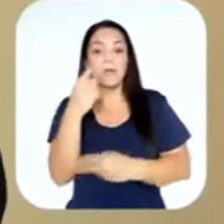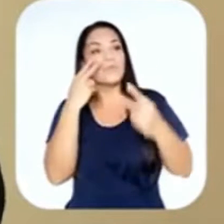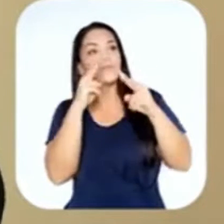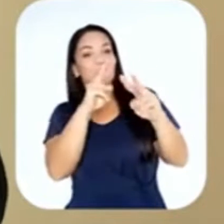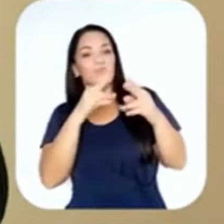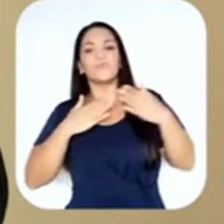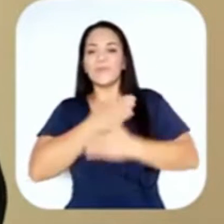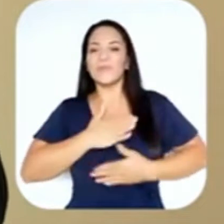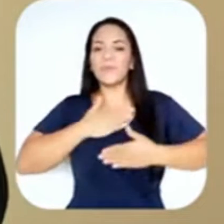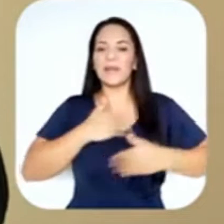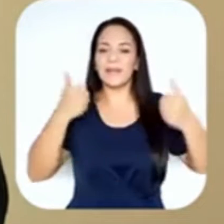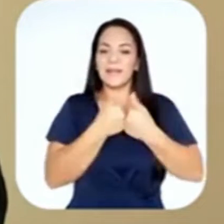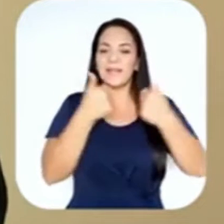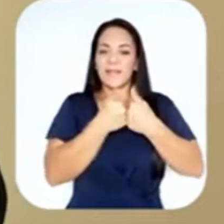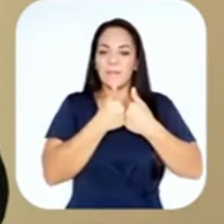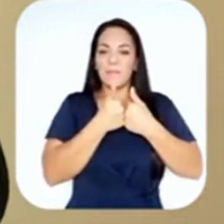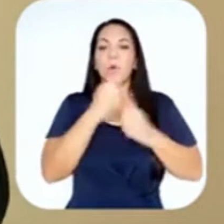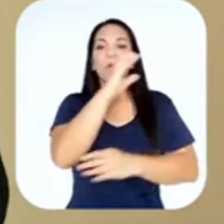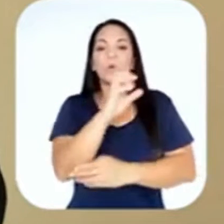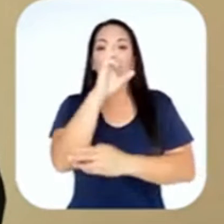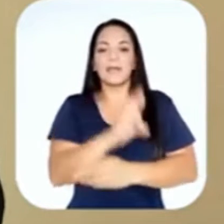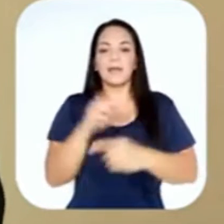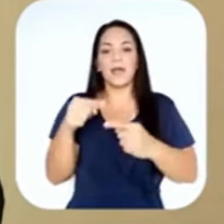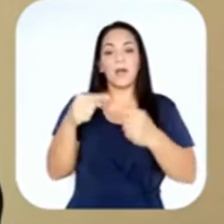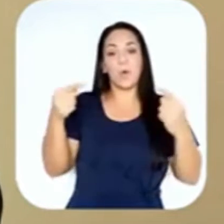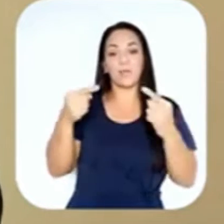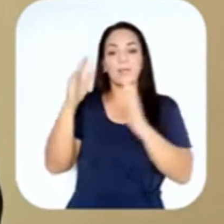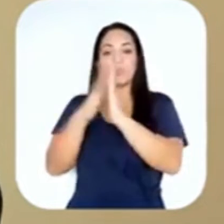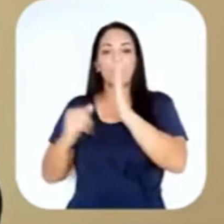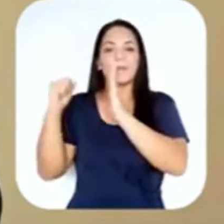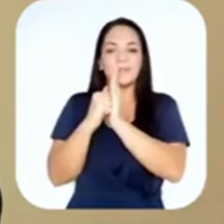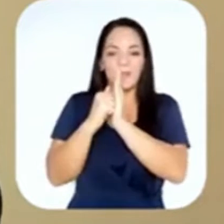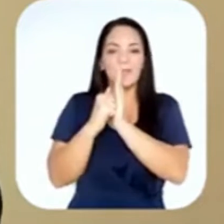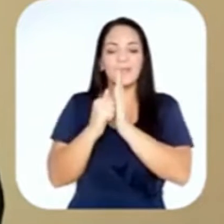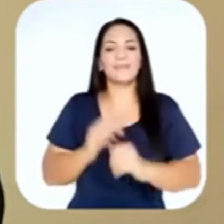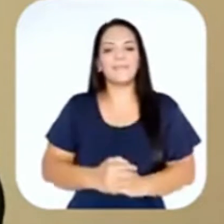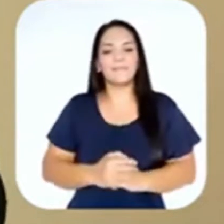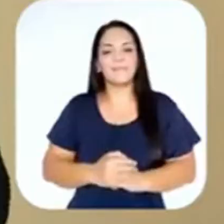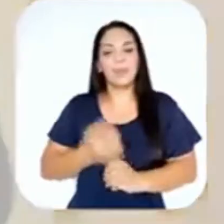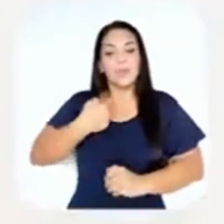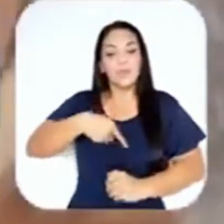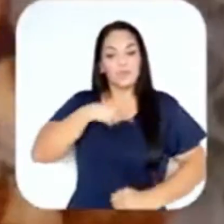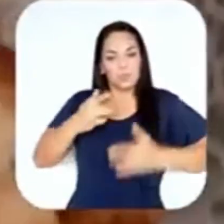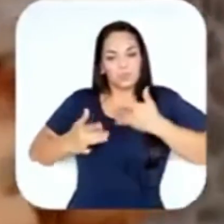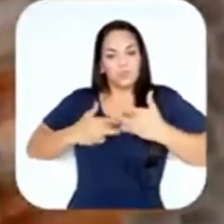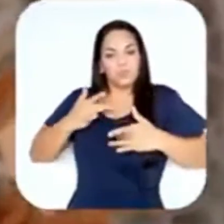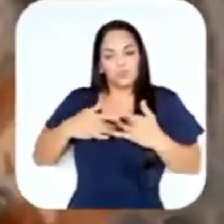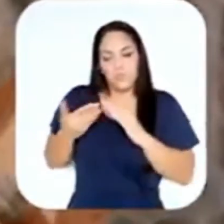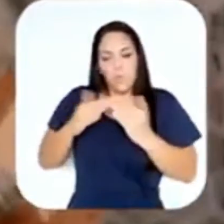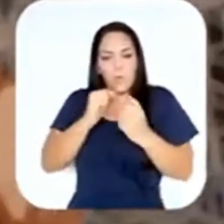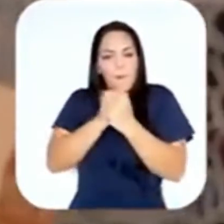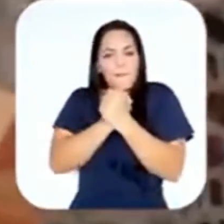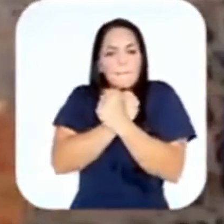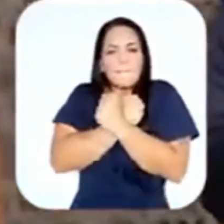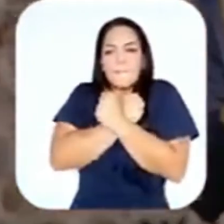disfrutar del juego entre Costa Rica y Nueva Zelanda, mandar la buena vibra en la emoción